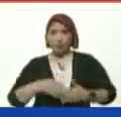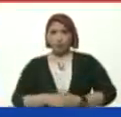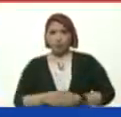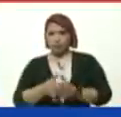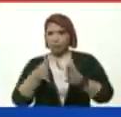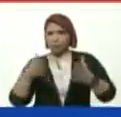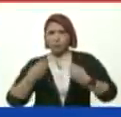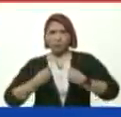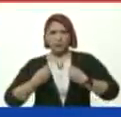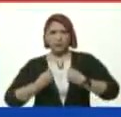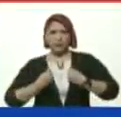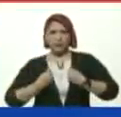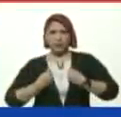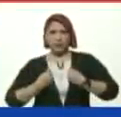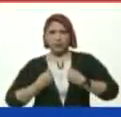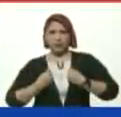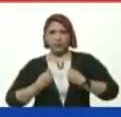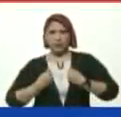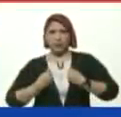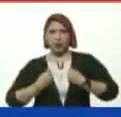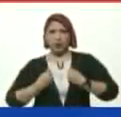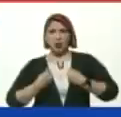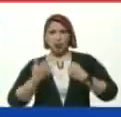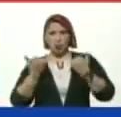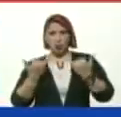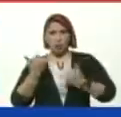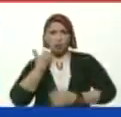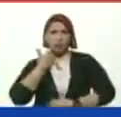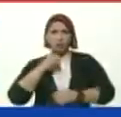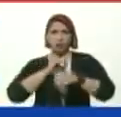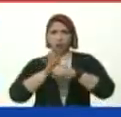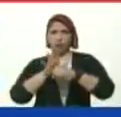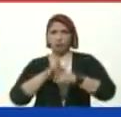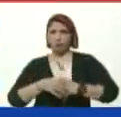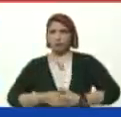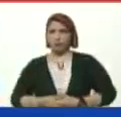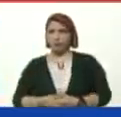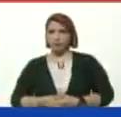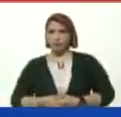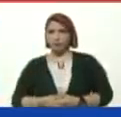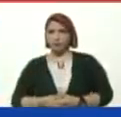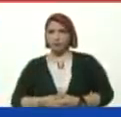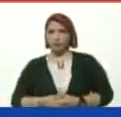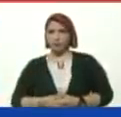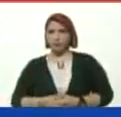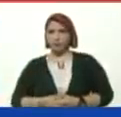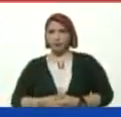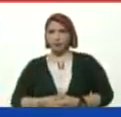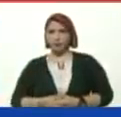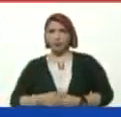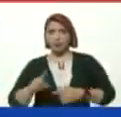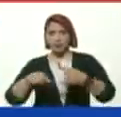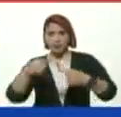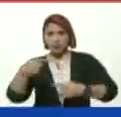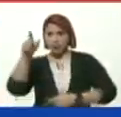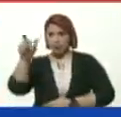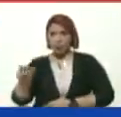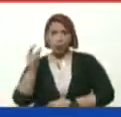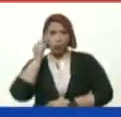Y vivir viviendo En pandemia Después viene María Rosa Goldar Y escribe